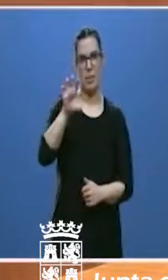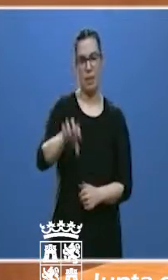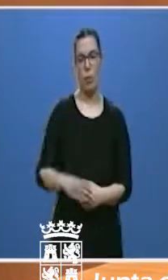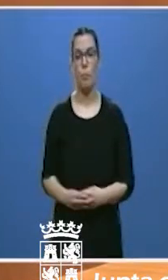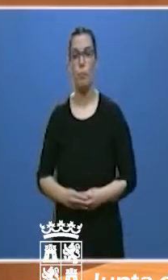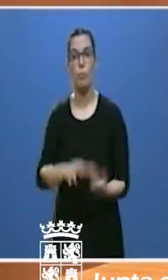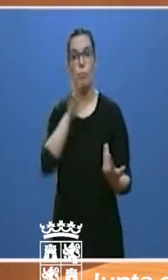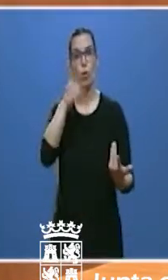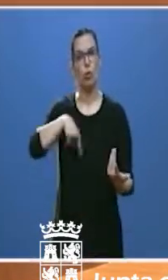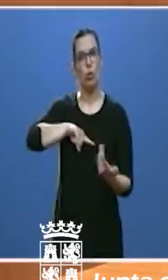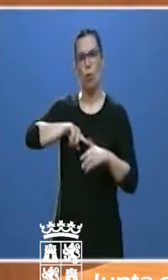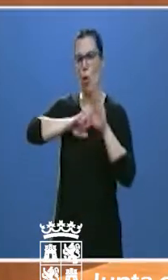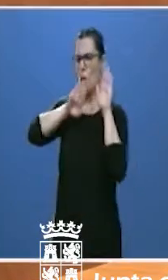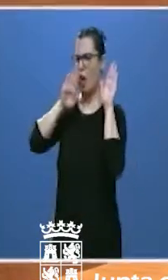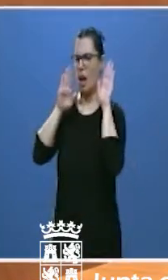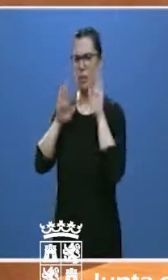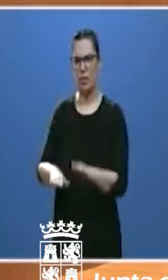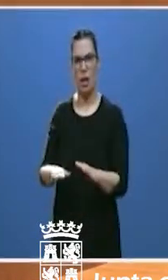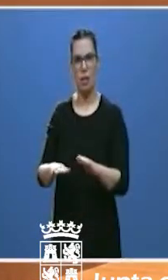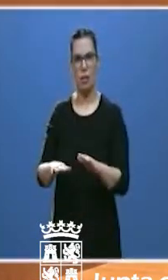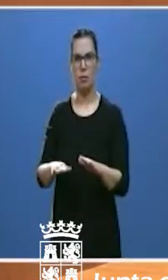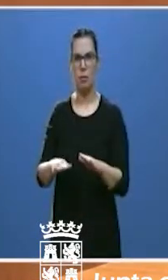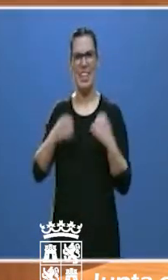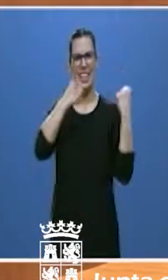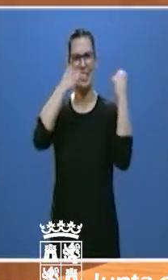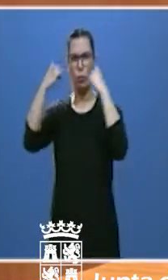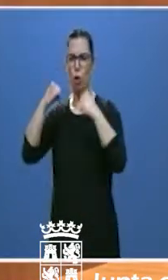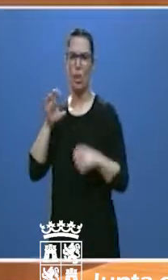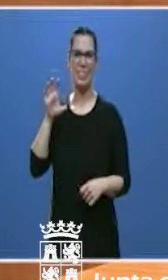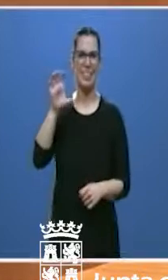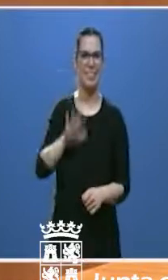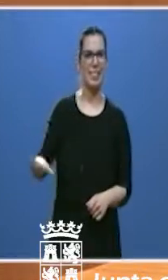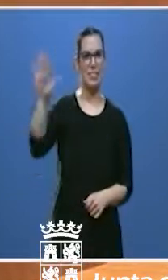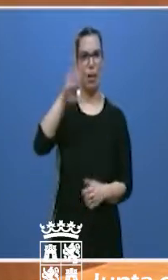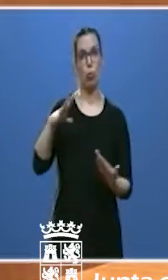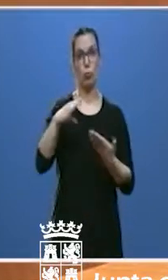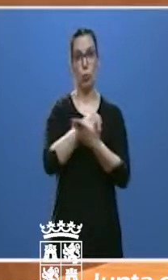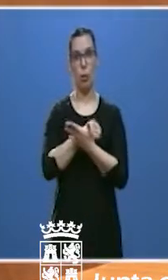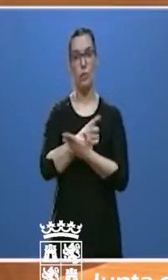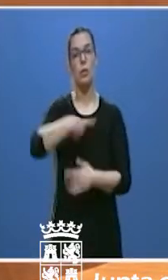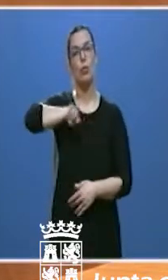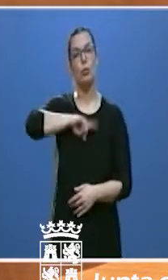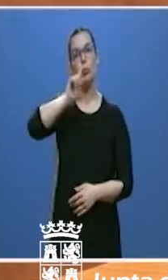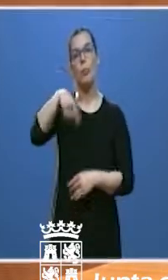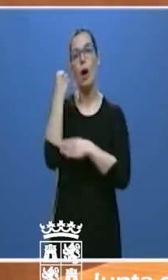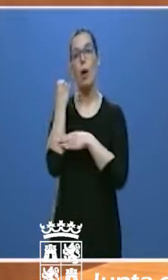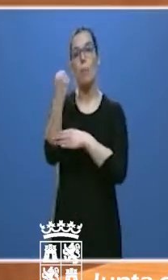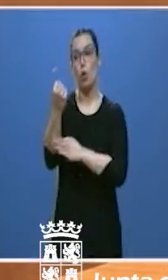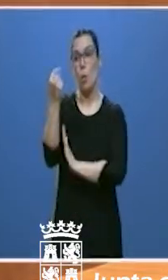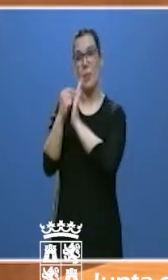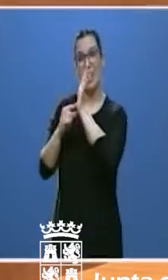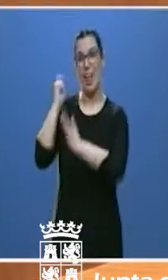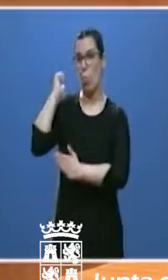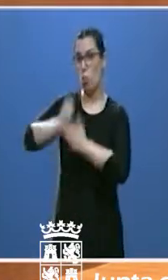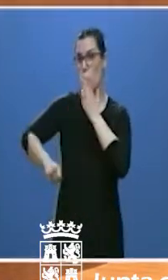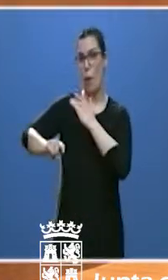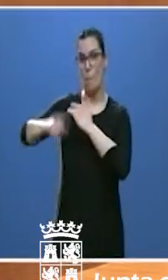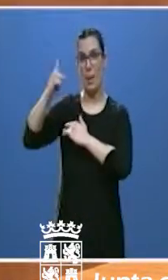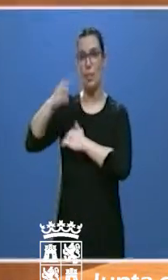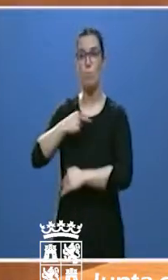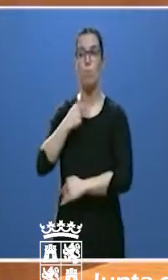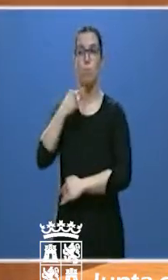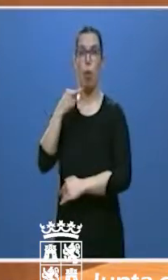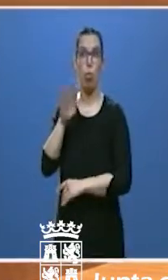lealtad inquebrantable a los poderes e instituciones del Estado y nuestro apoyo a las medidas más duras que se hayan